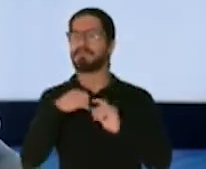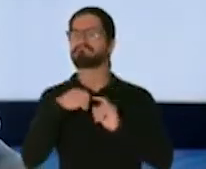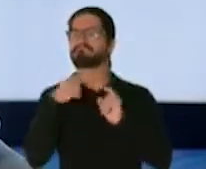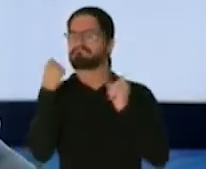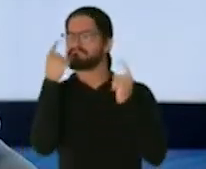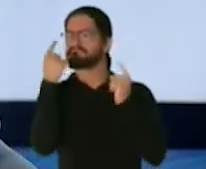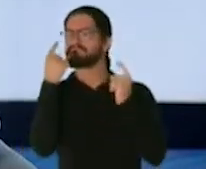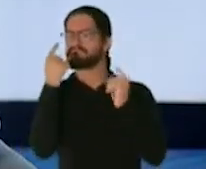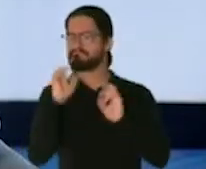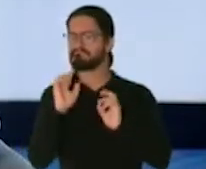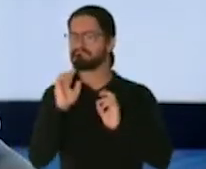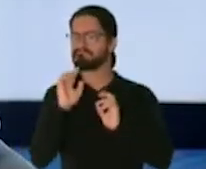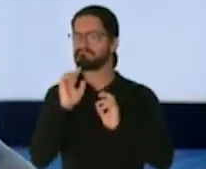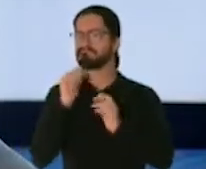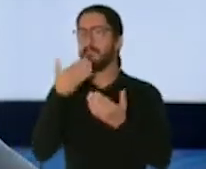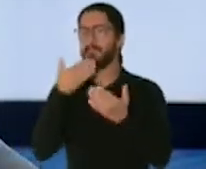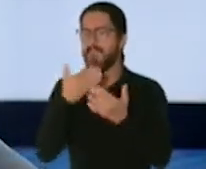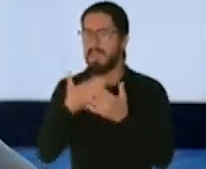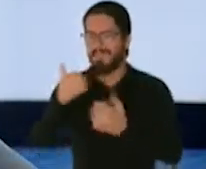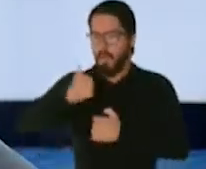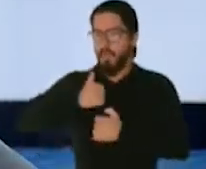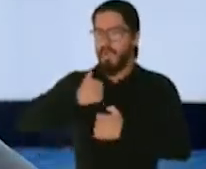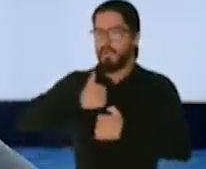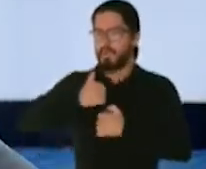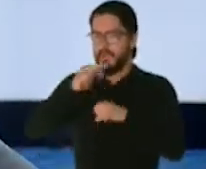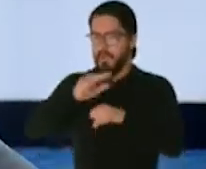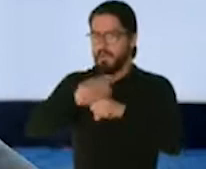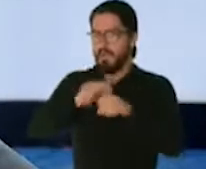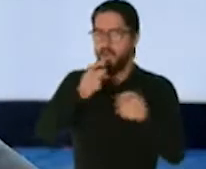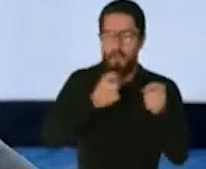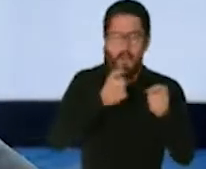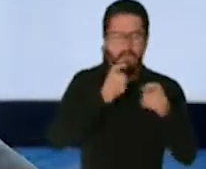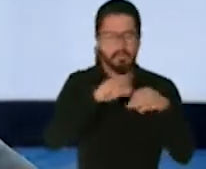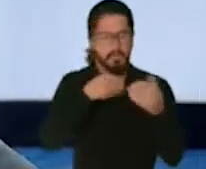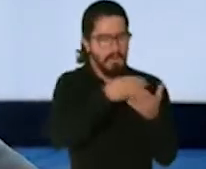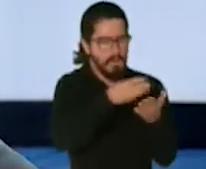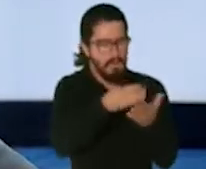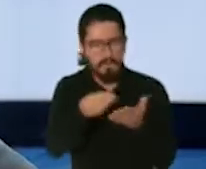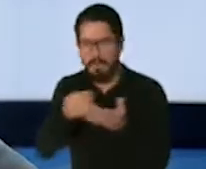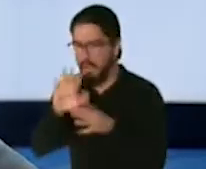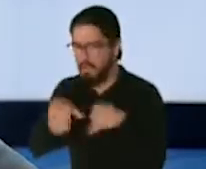Guardia Nacional se esté ocupando de toda la logística. ya tienen los